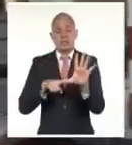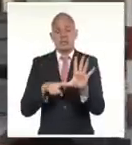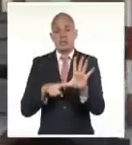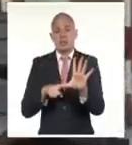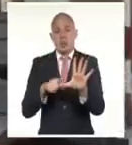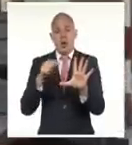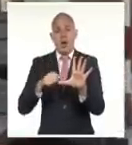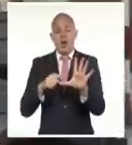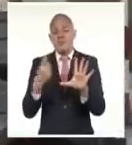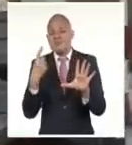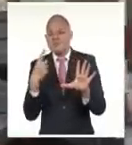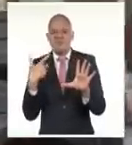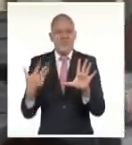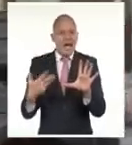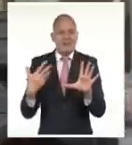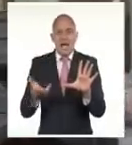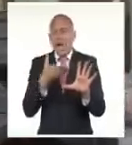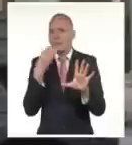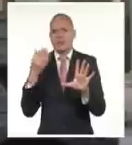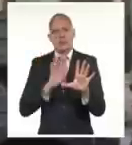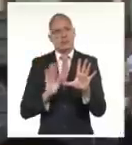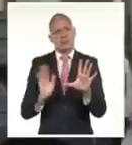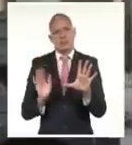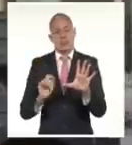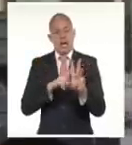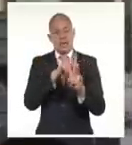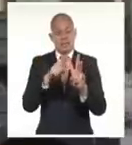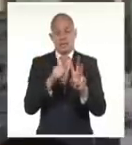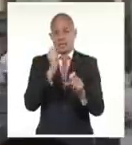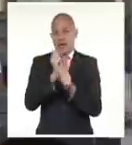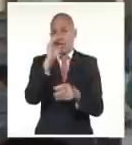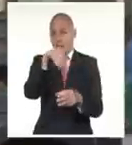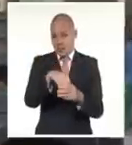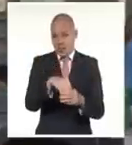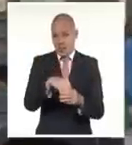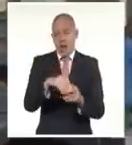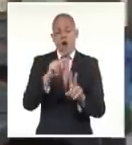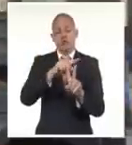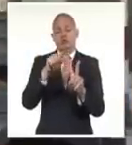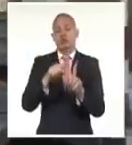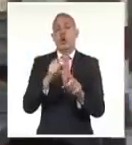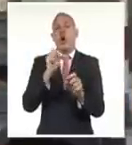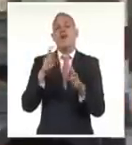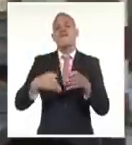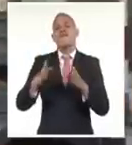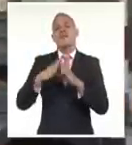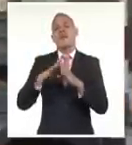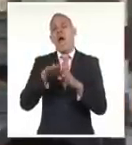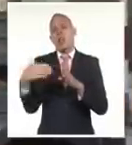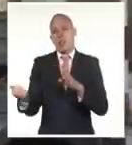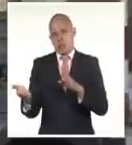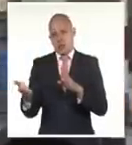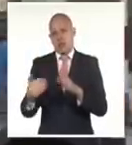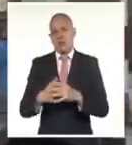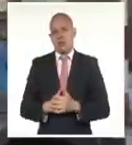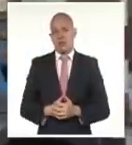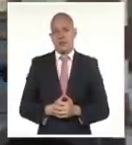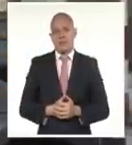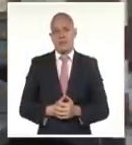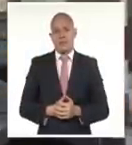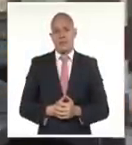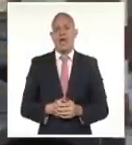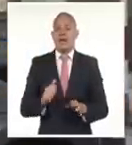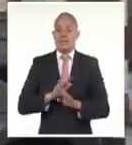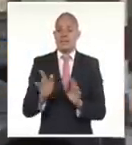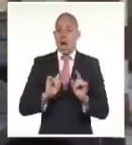se han podido localizar, 3 son trabajadores del hotel y 2 son del edificio colindante de Prado 609. Decirle que en el